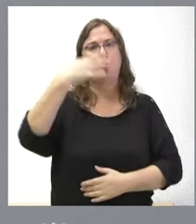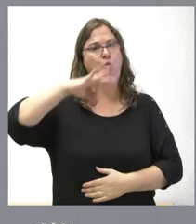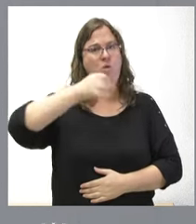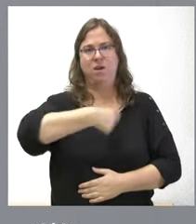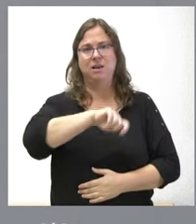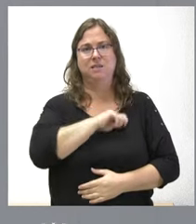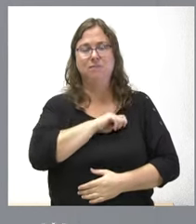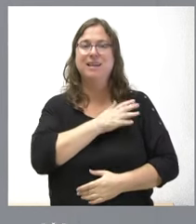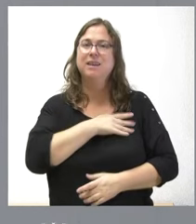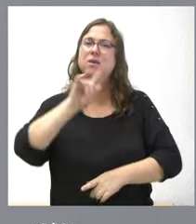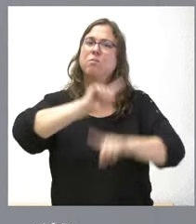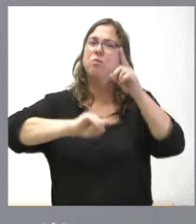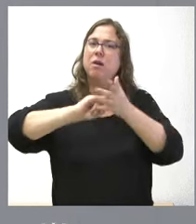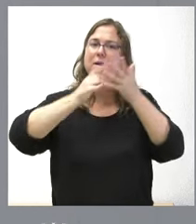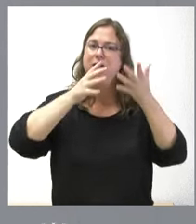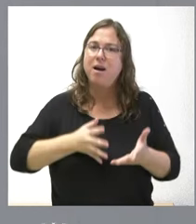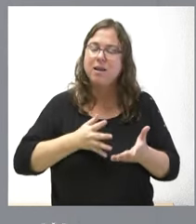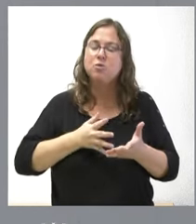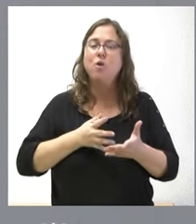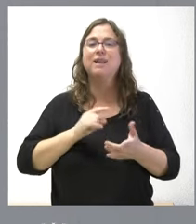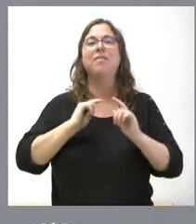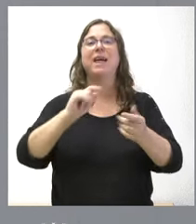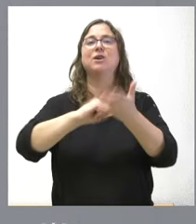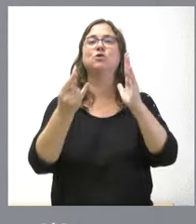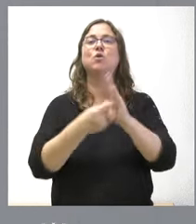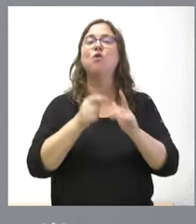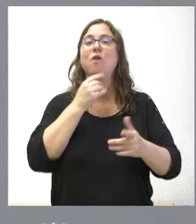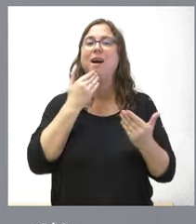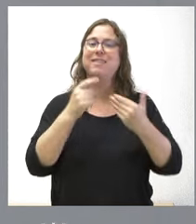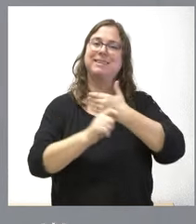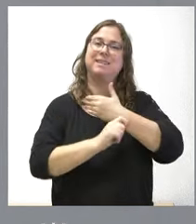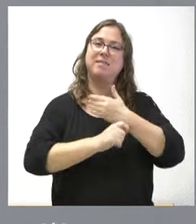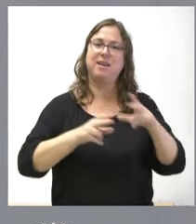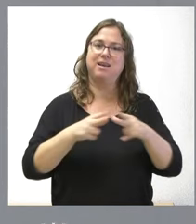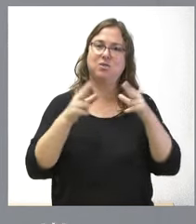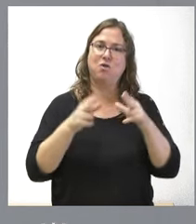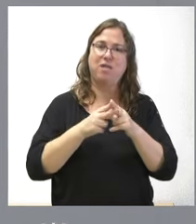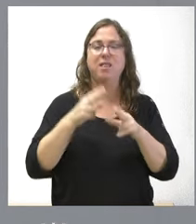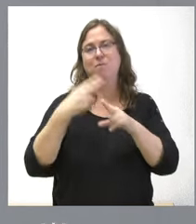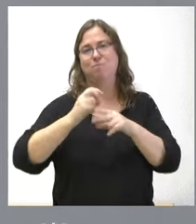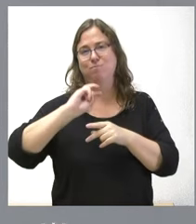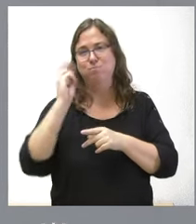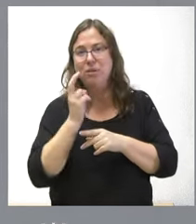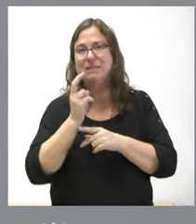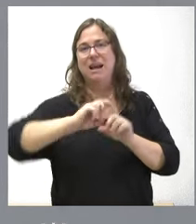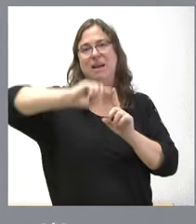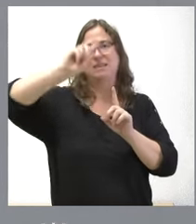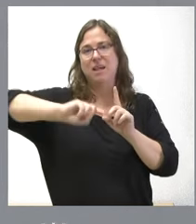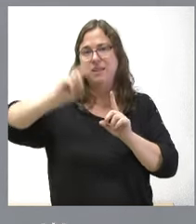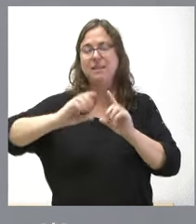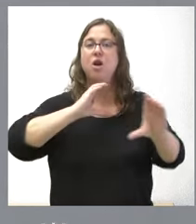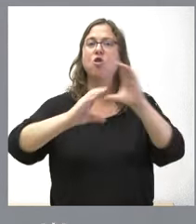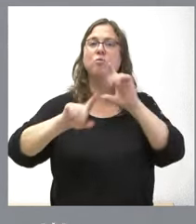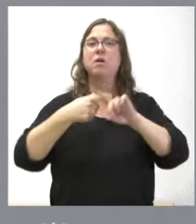problemas contemporáneos desde un punto de vista de estrategias sociales, politológicas, estadísticas, comunicativas y